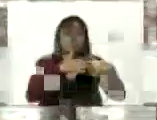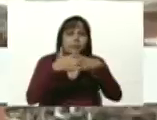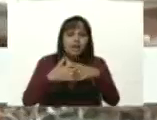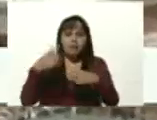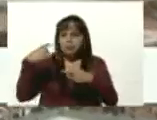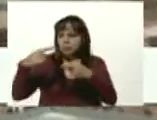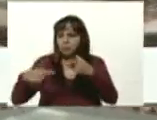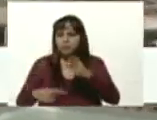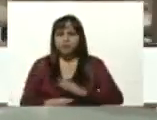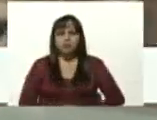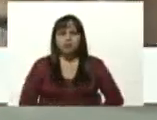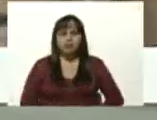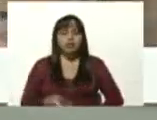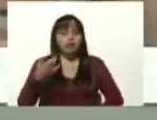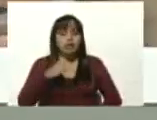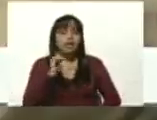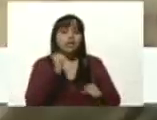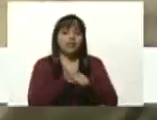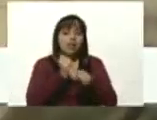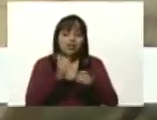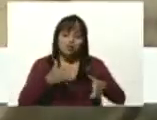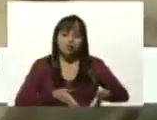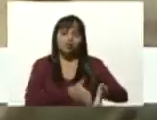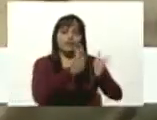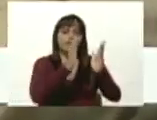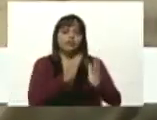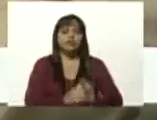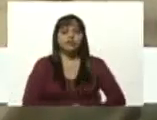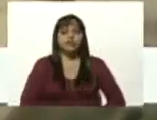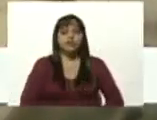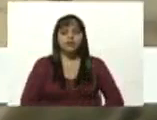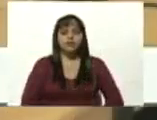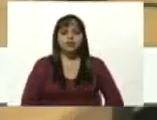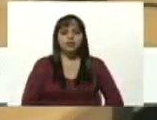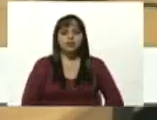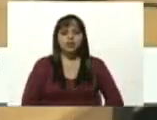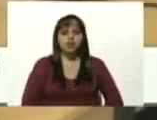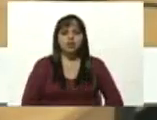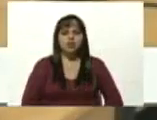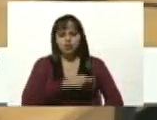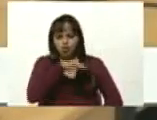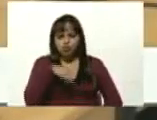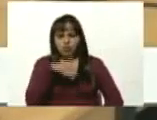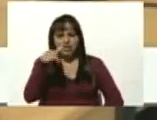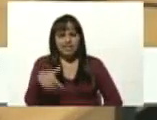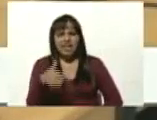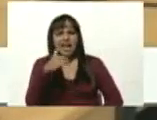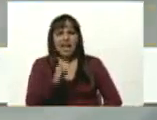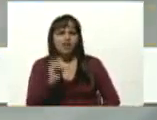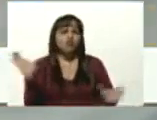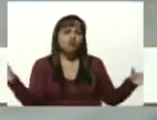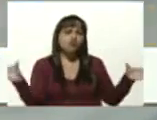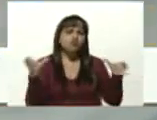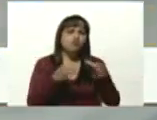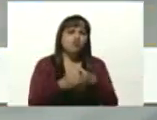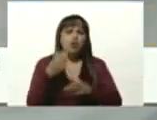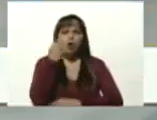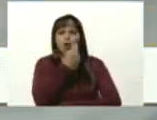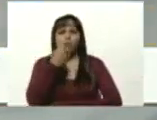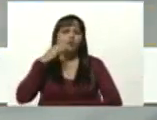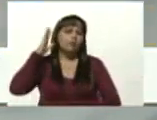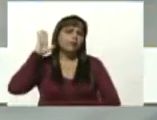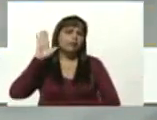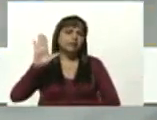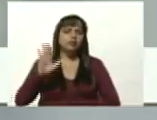y estamos transitando por esa vía presidente. Cuente que nosotros aquí hay un contingente comprometido